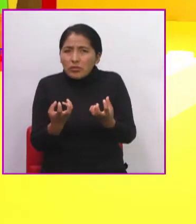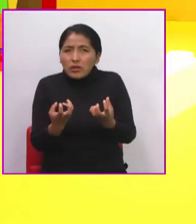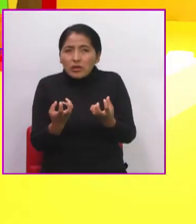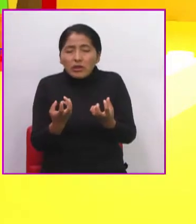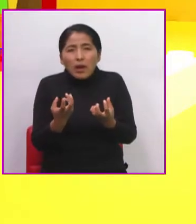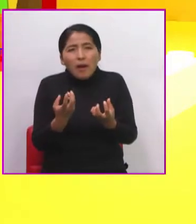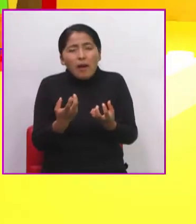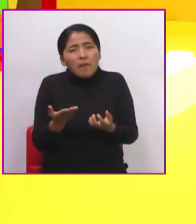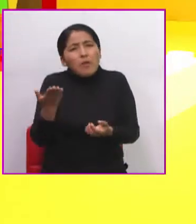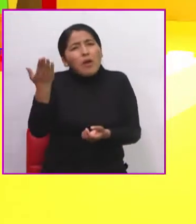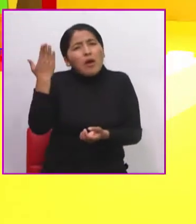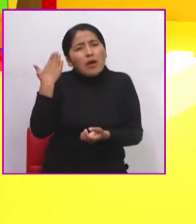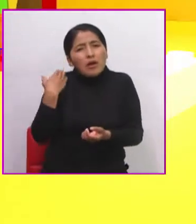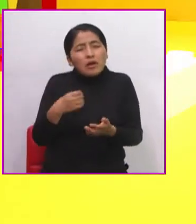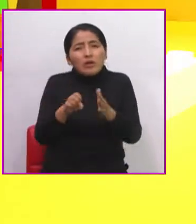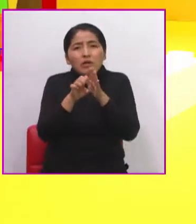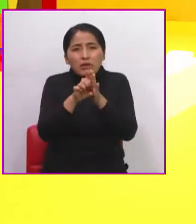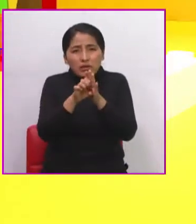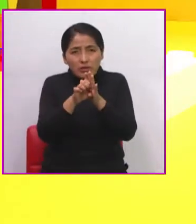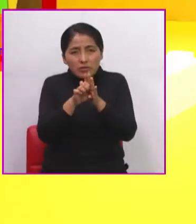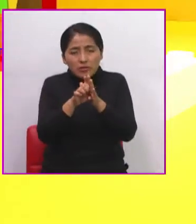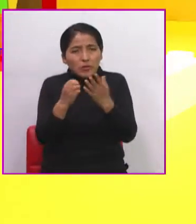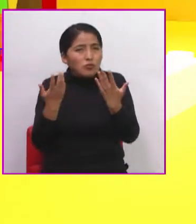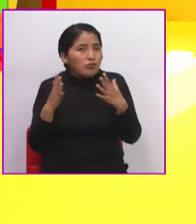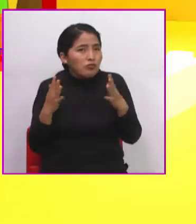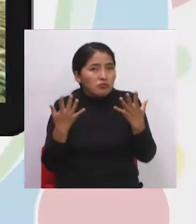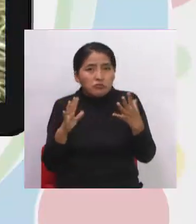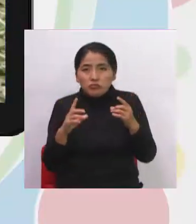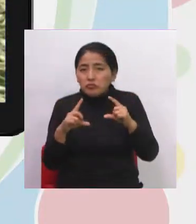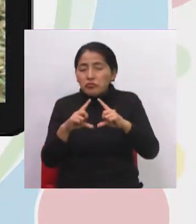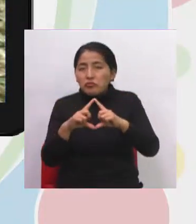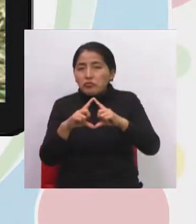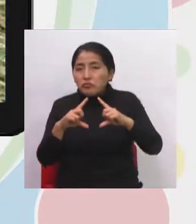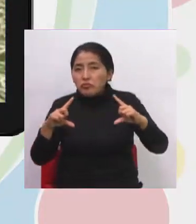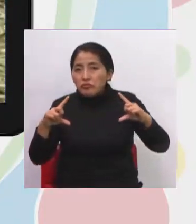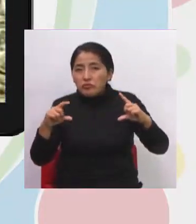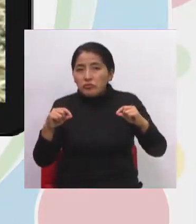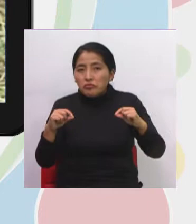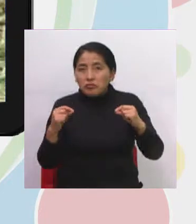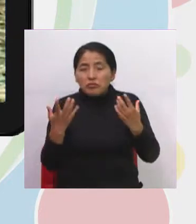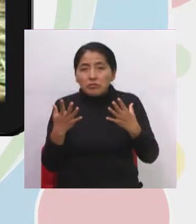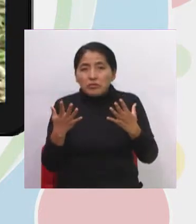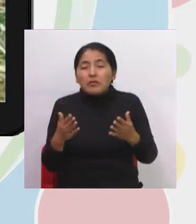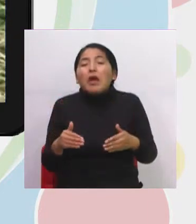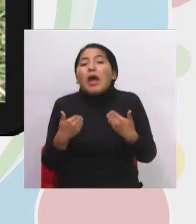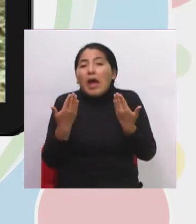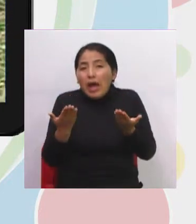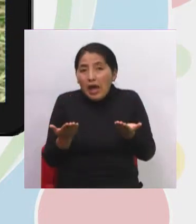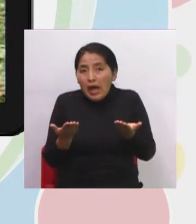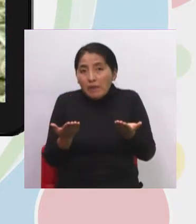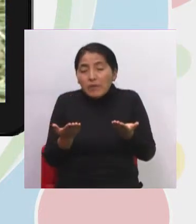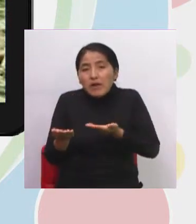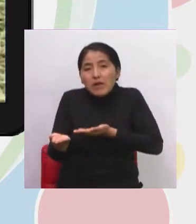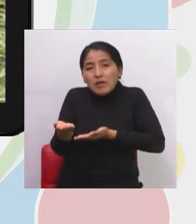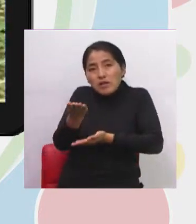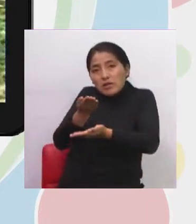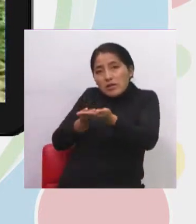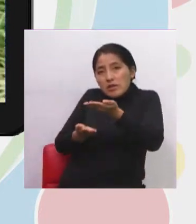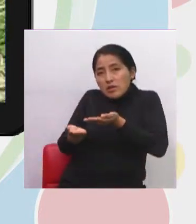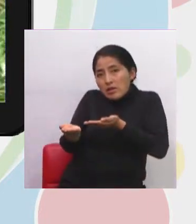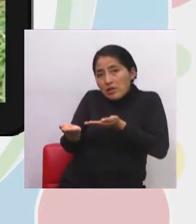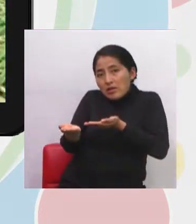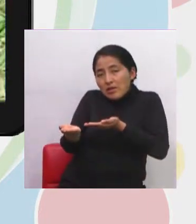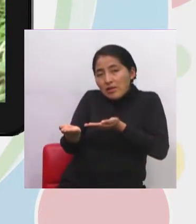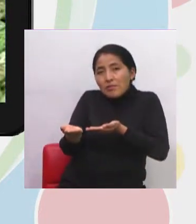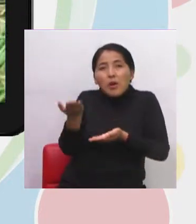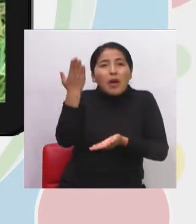Antes, por ejemplo, de que existan los billetes, existía lo que es el trueque, o sea, es